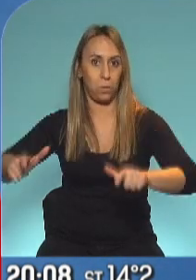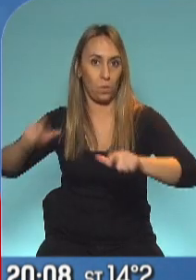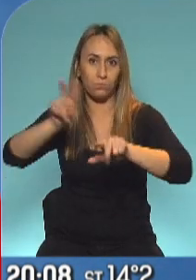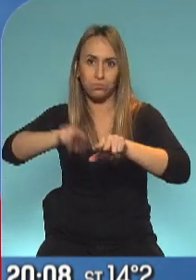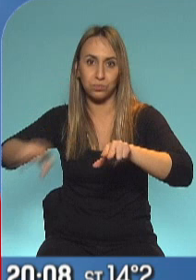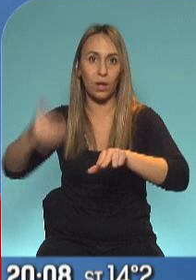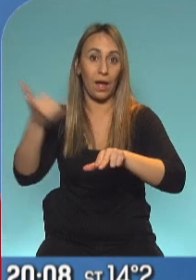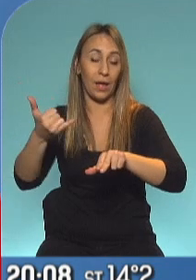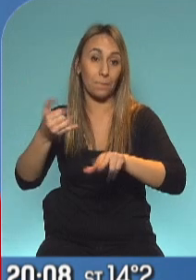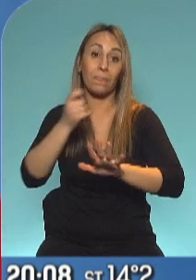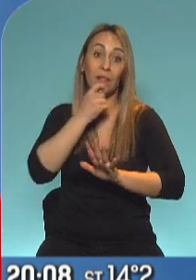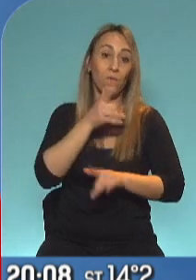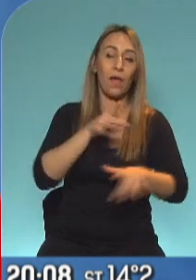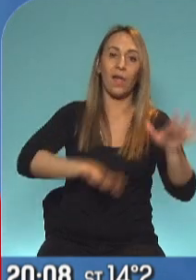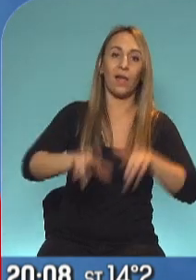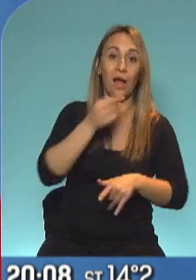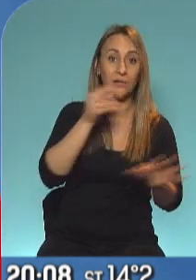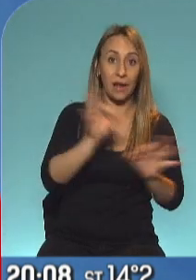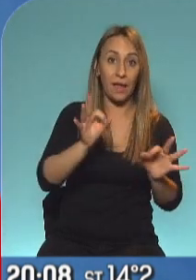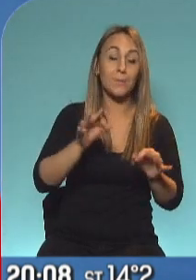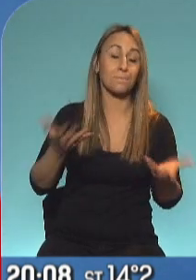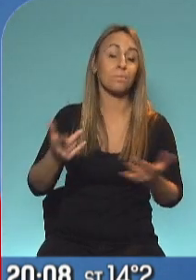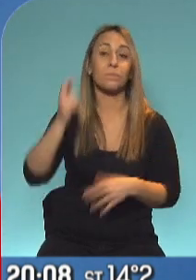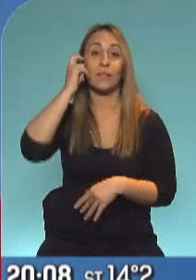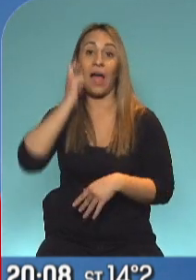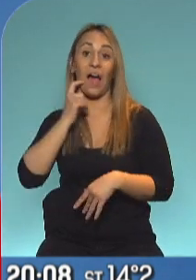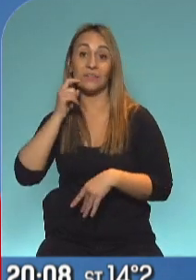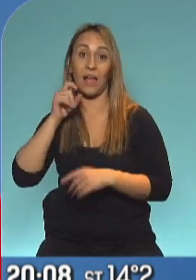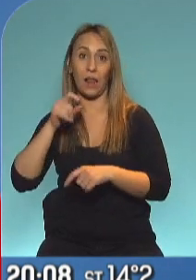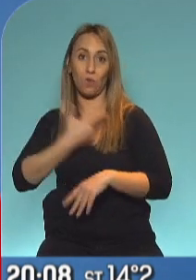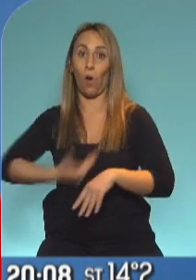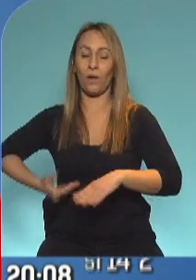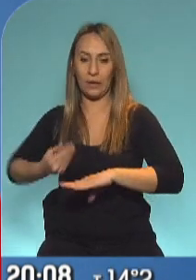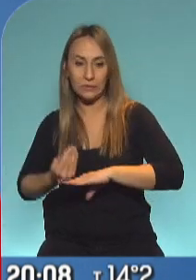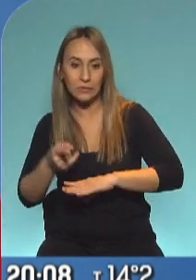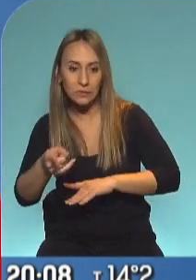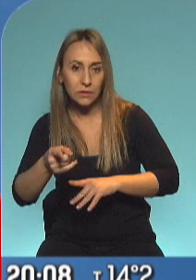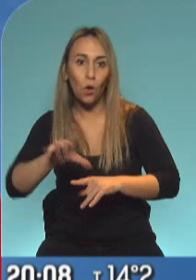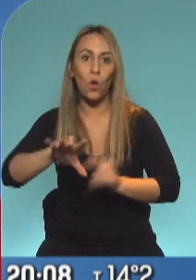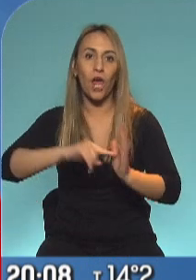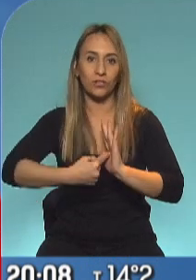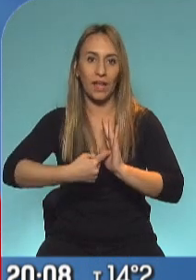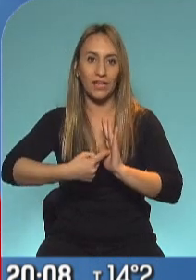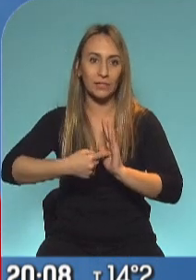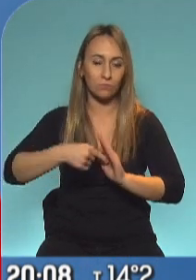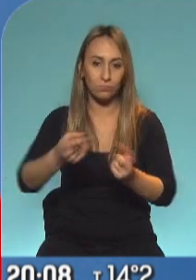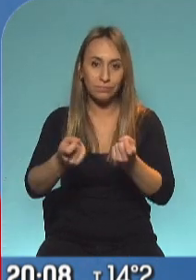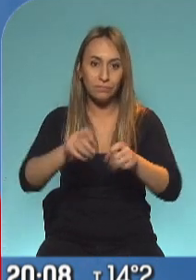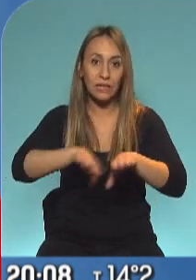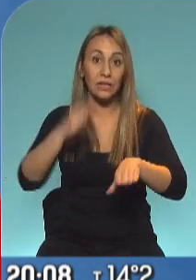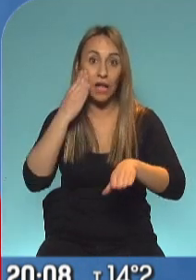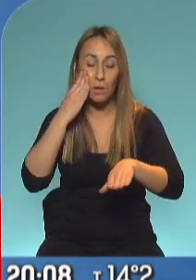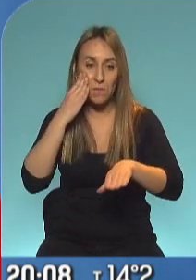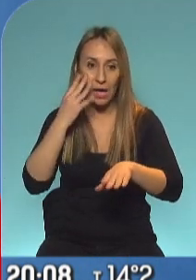no tendría en Buenos Aires las camas que demandan los bonaerenses. Un